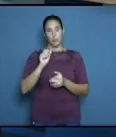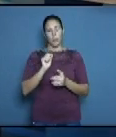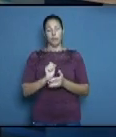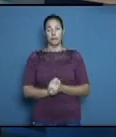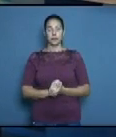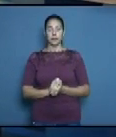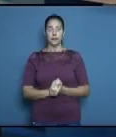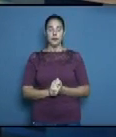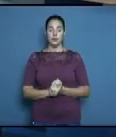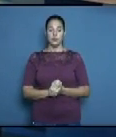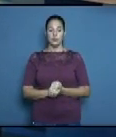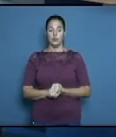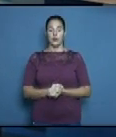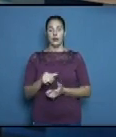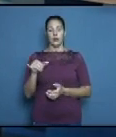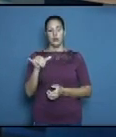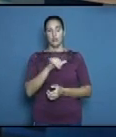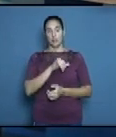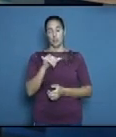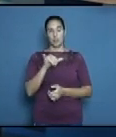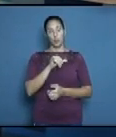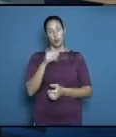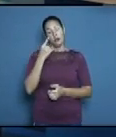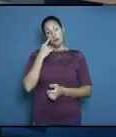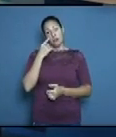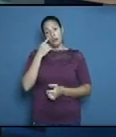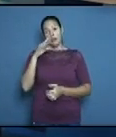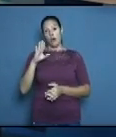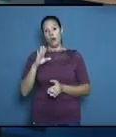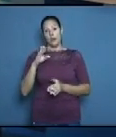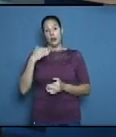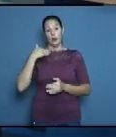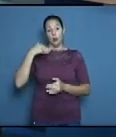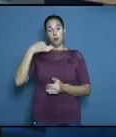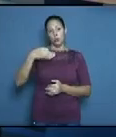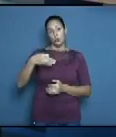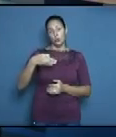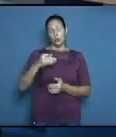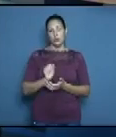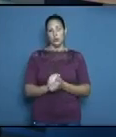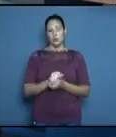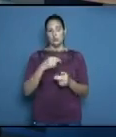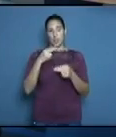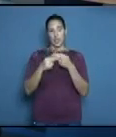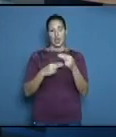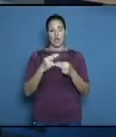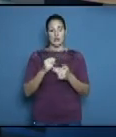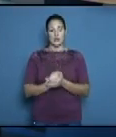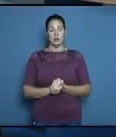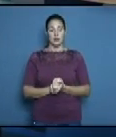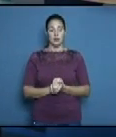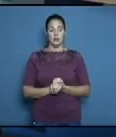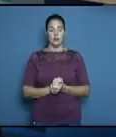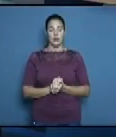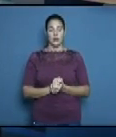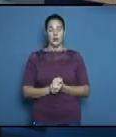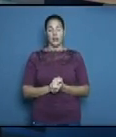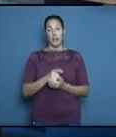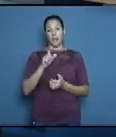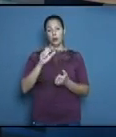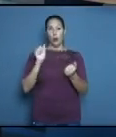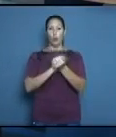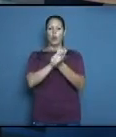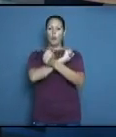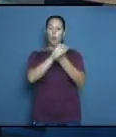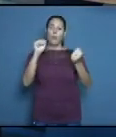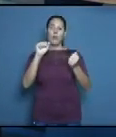Argentina el diario deportivo Olé consideró la noticia y miren que titular bomba mundial después